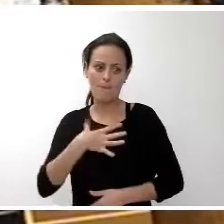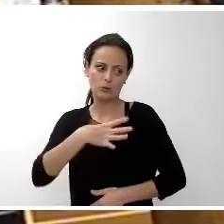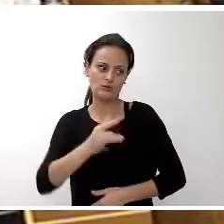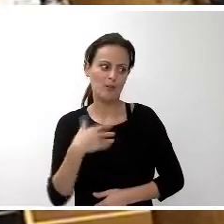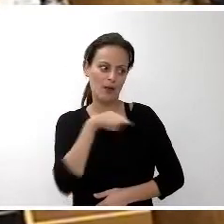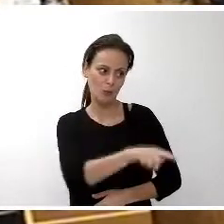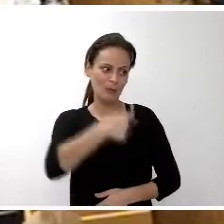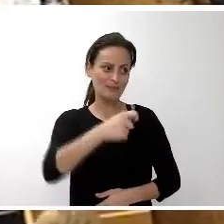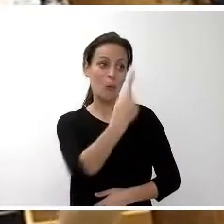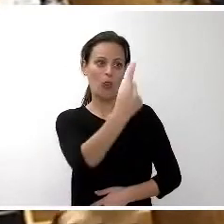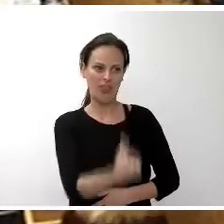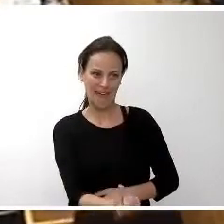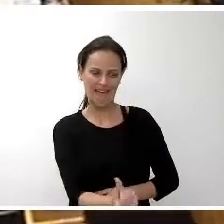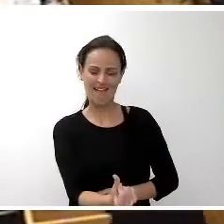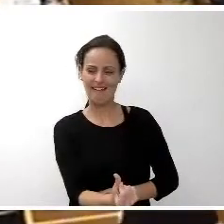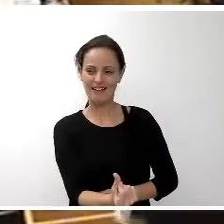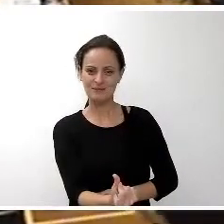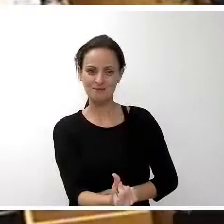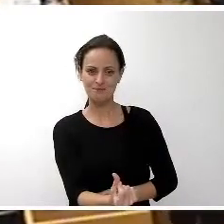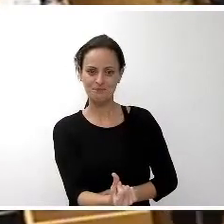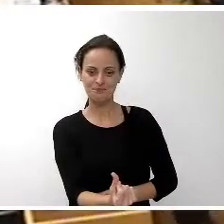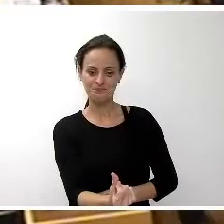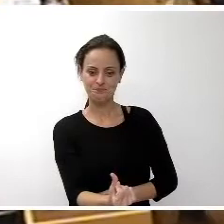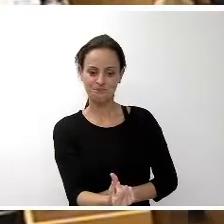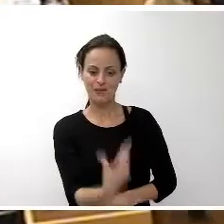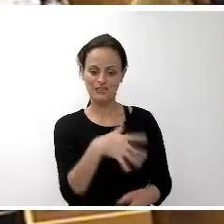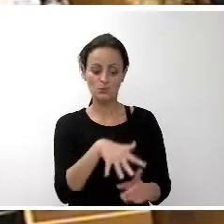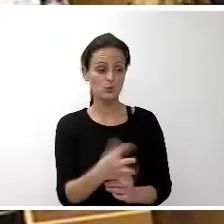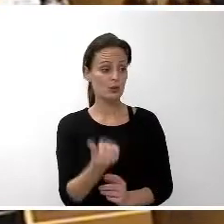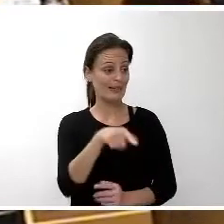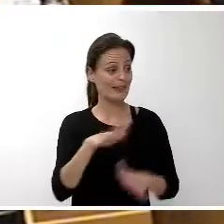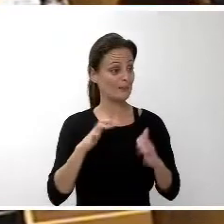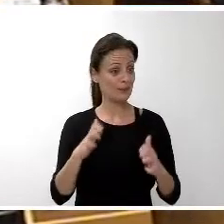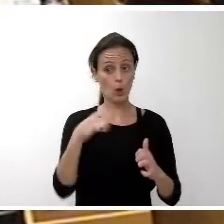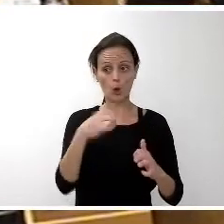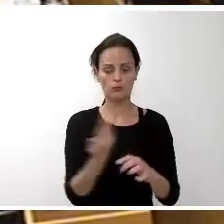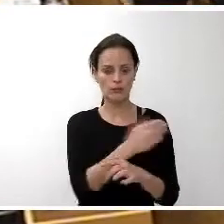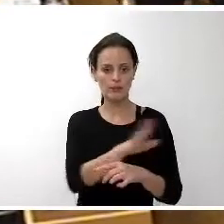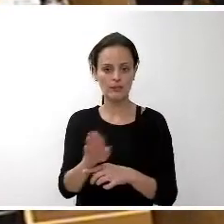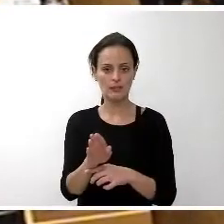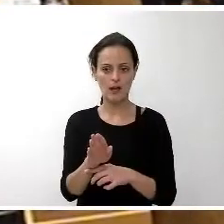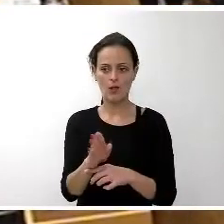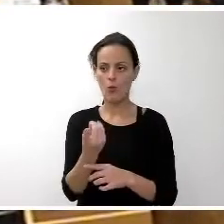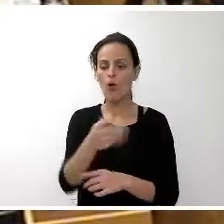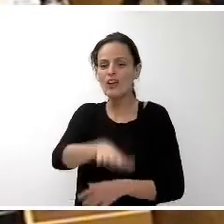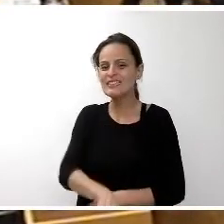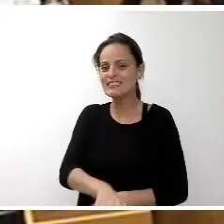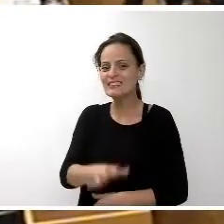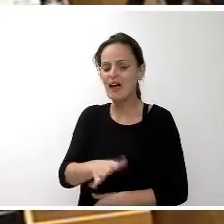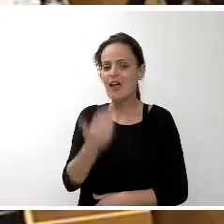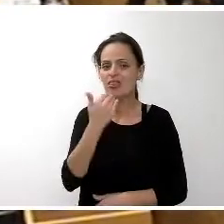día. El hecho de que hoy esté representado este pleno por una niña de tu edad